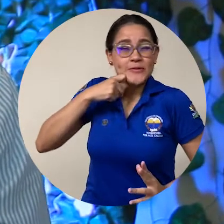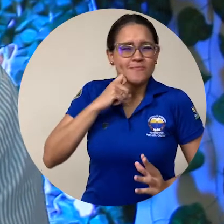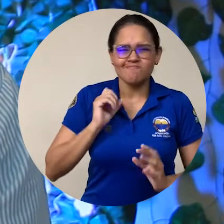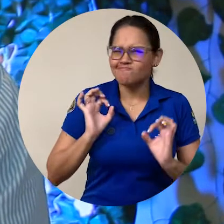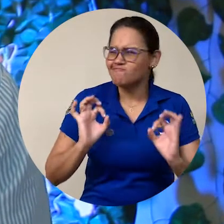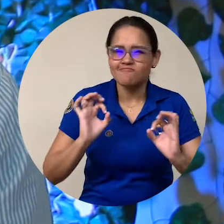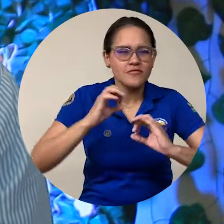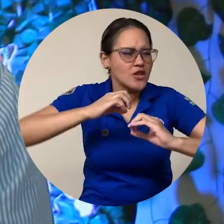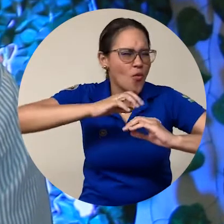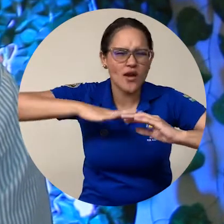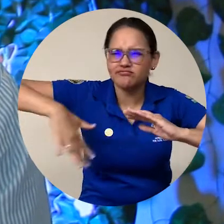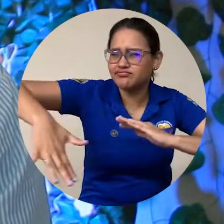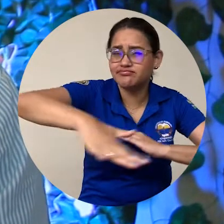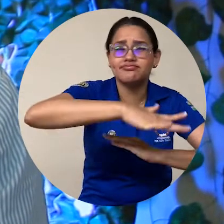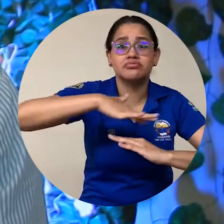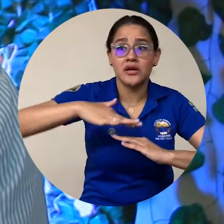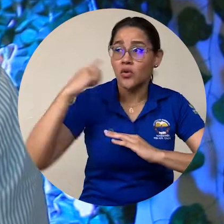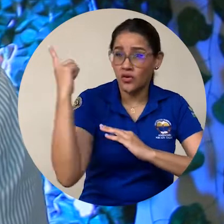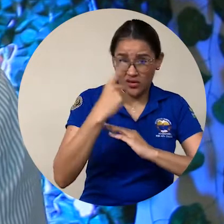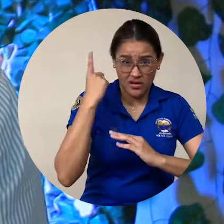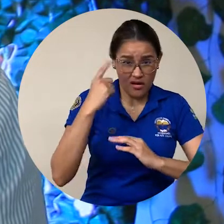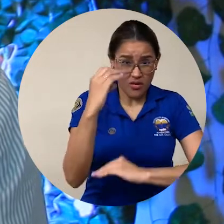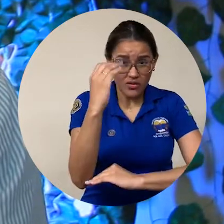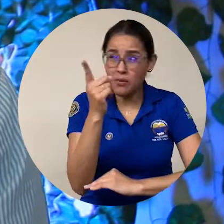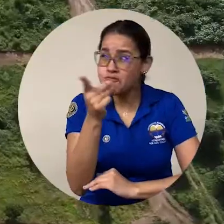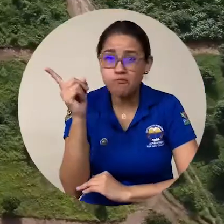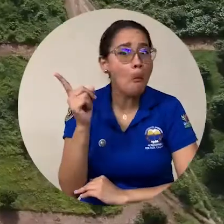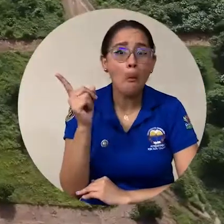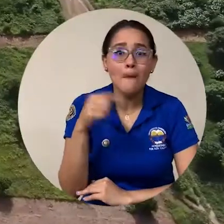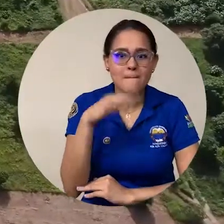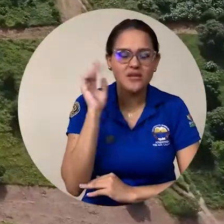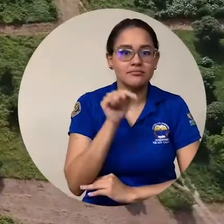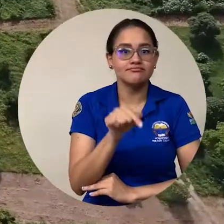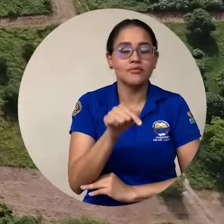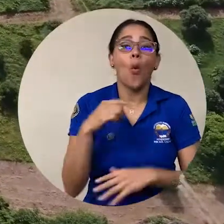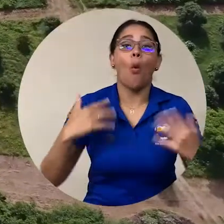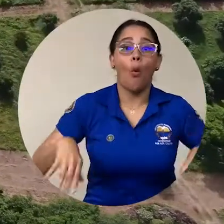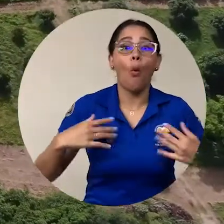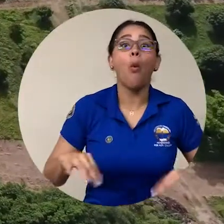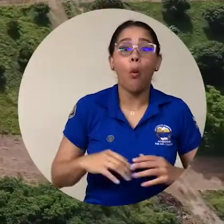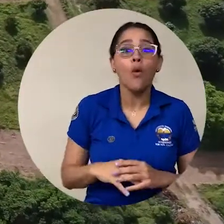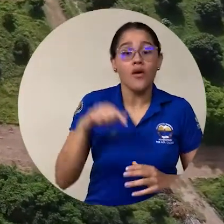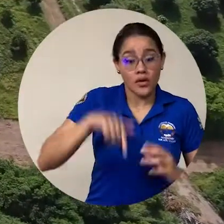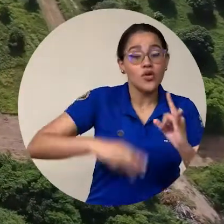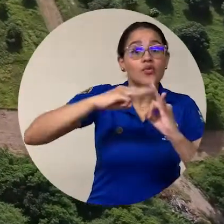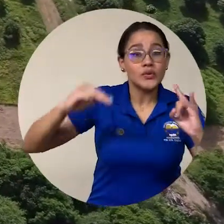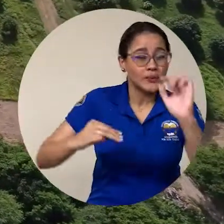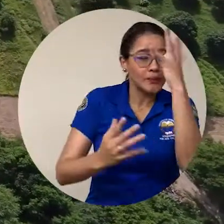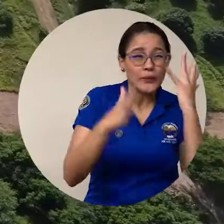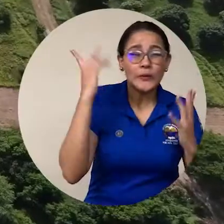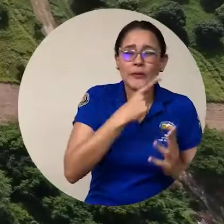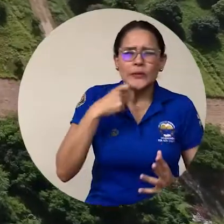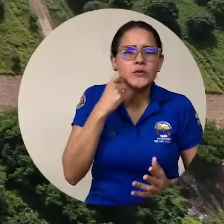un ecosistema que está altamente amenazado en el país. El Bosque Seco Unimagdalena fue asignado como un área